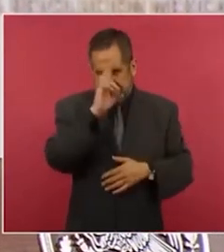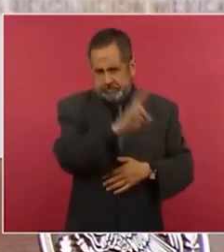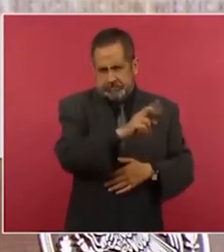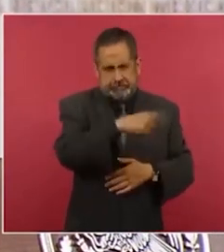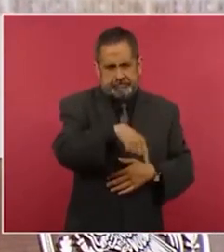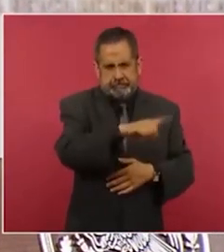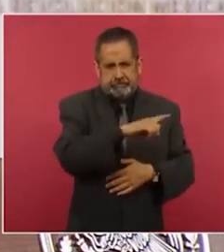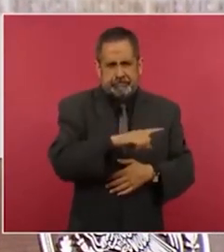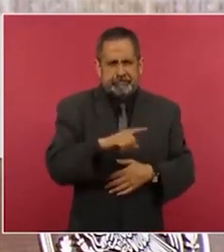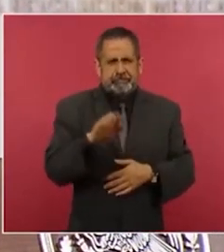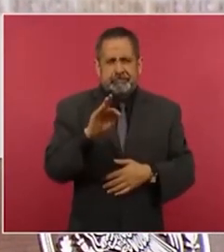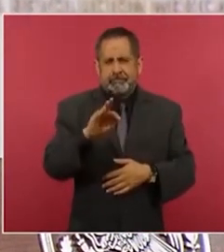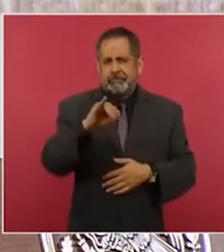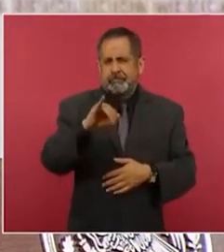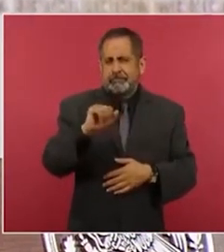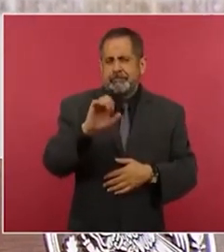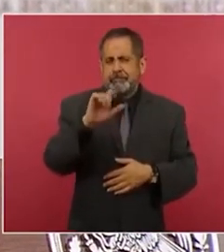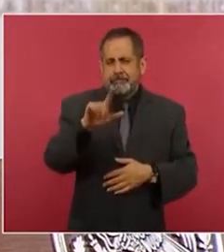el fiscal